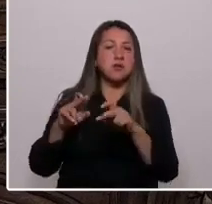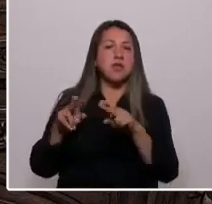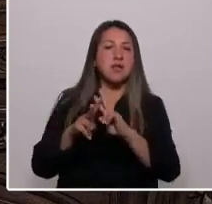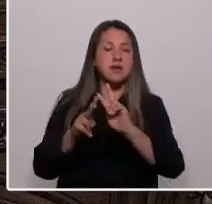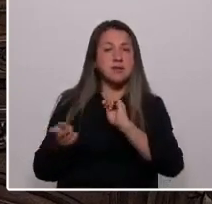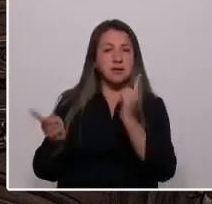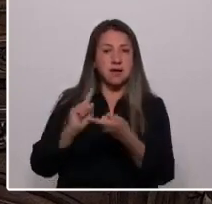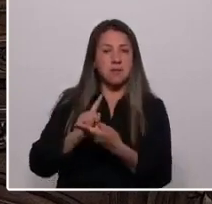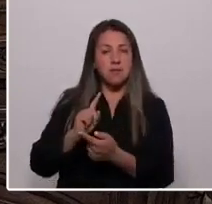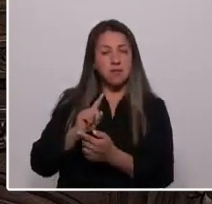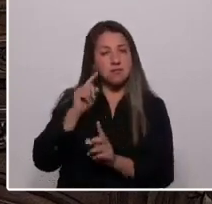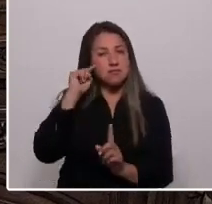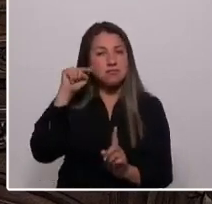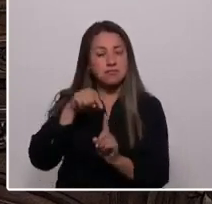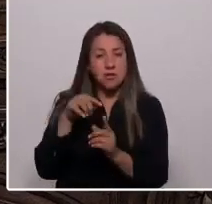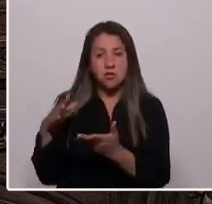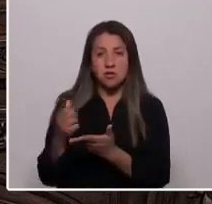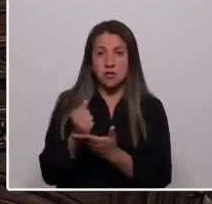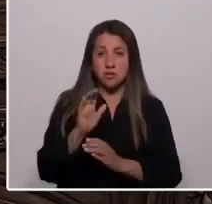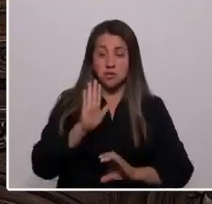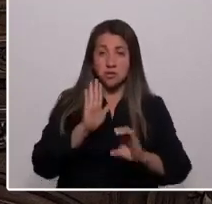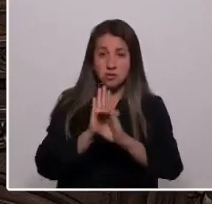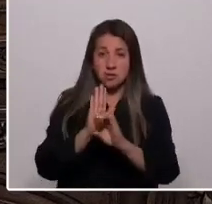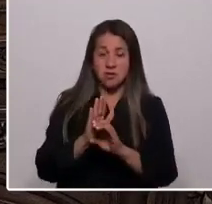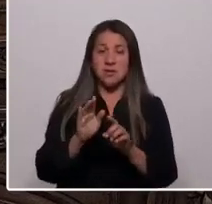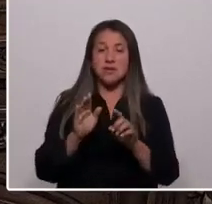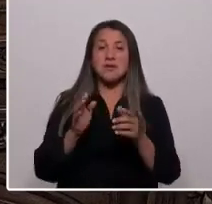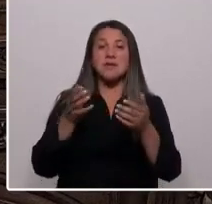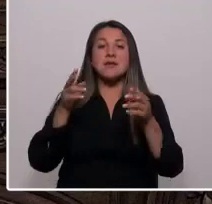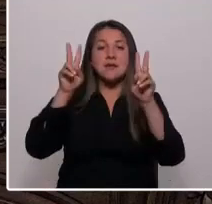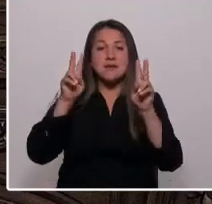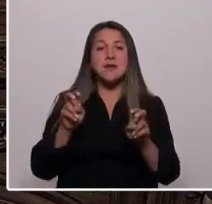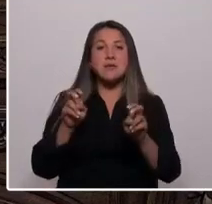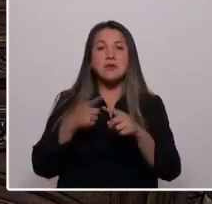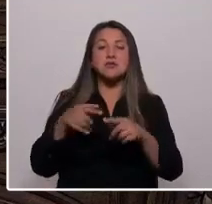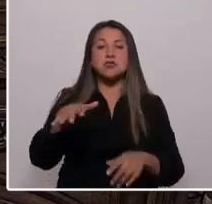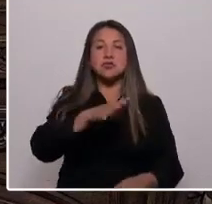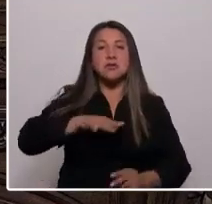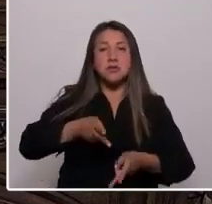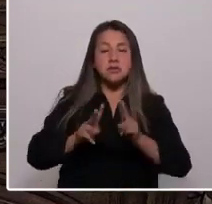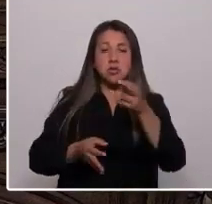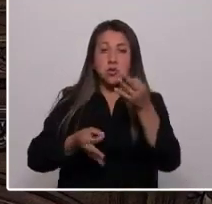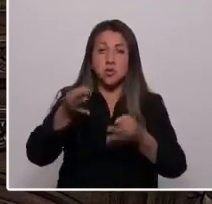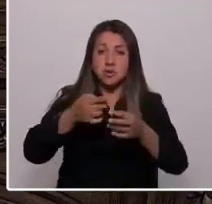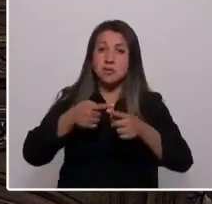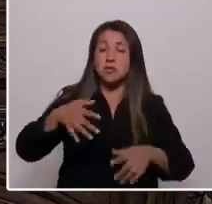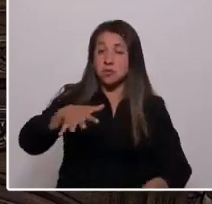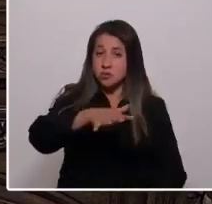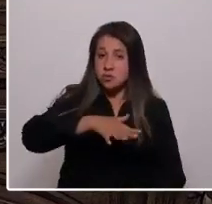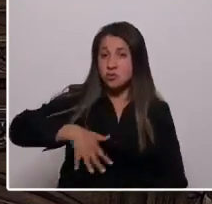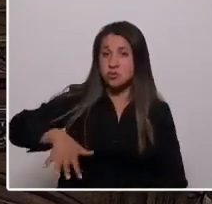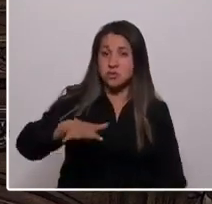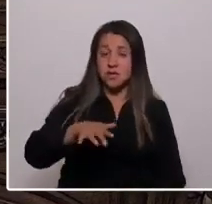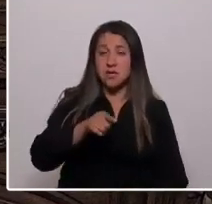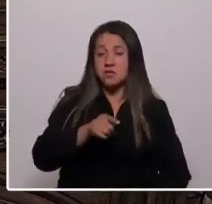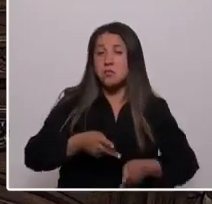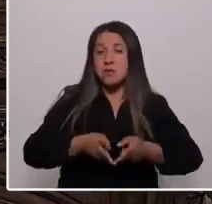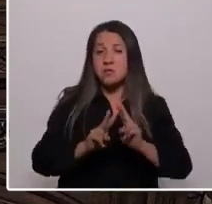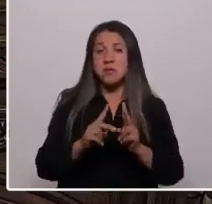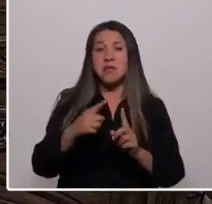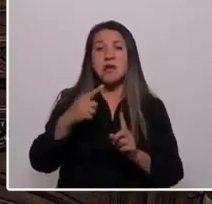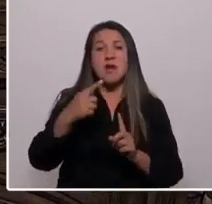una Constitución que establezca un Estado social de derecho, con justicia social, y que no permita los abusos y